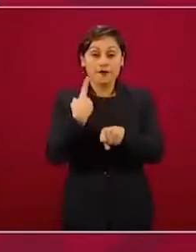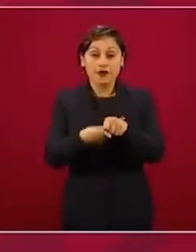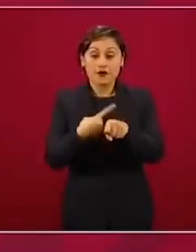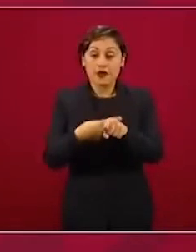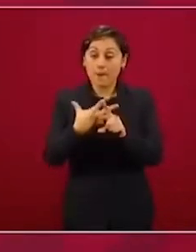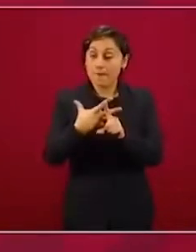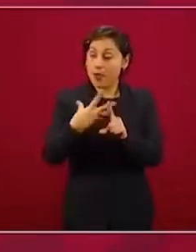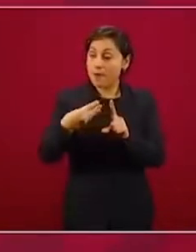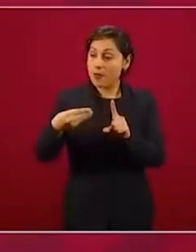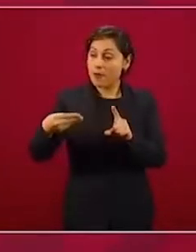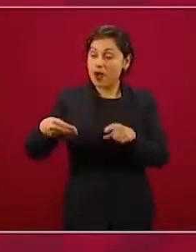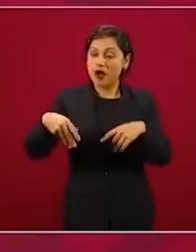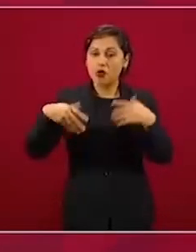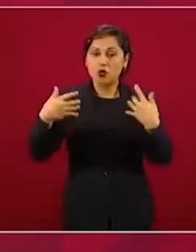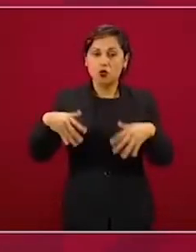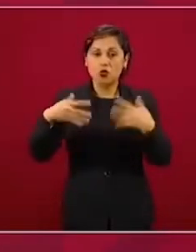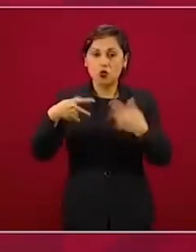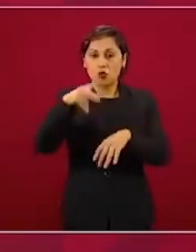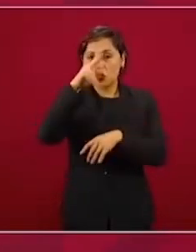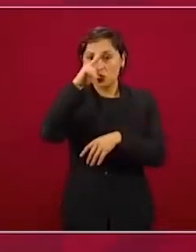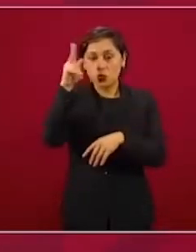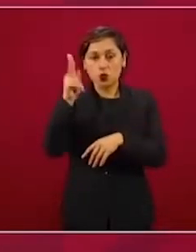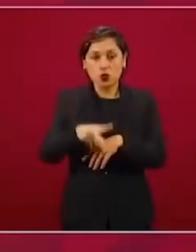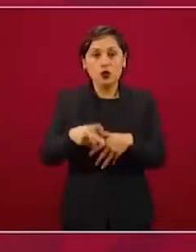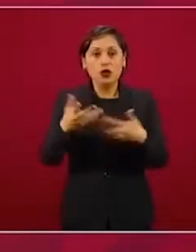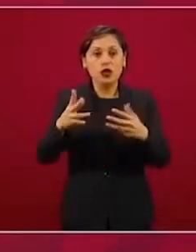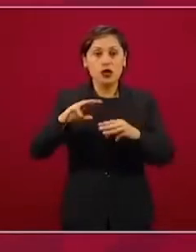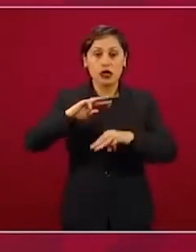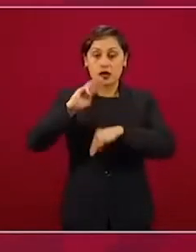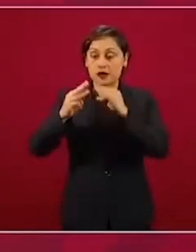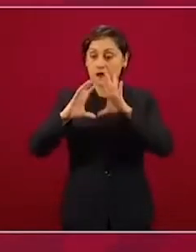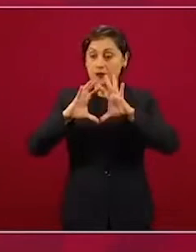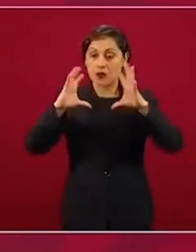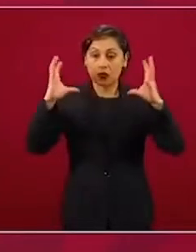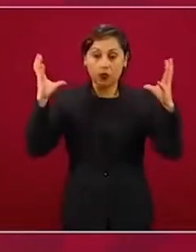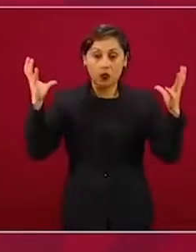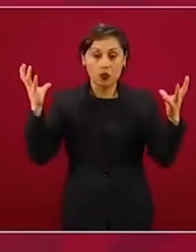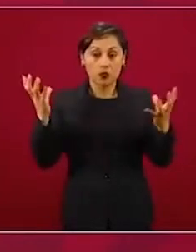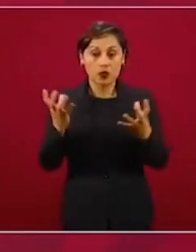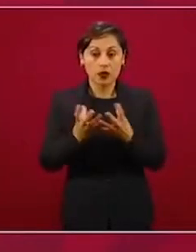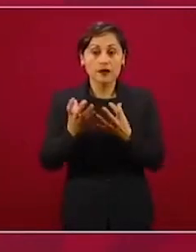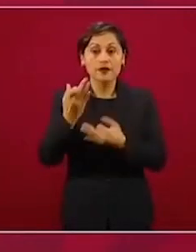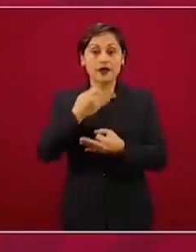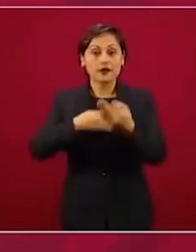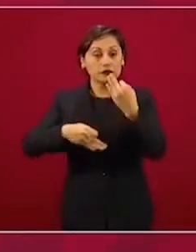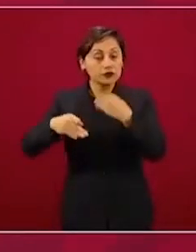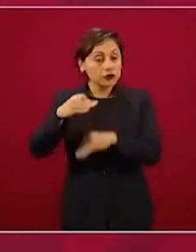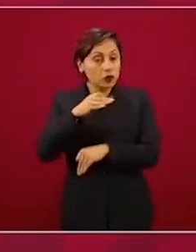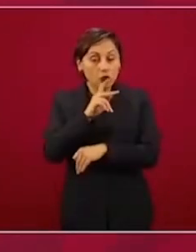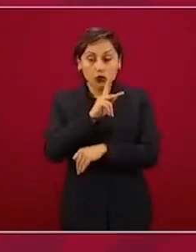todas las monedas se devalúan, quedan muy pocas sin devaluarse,